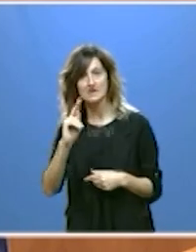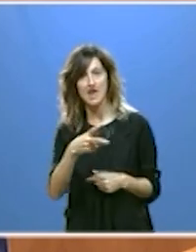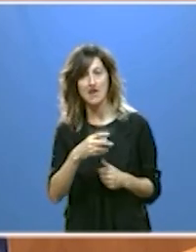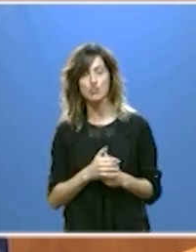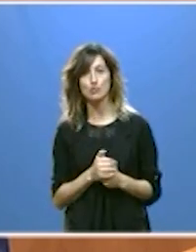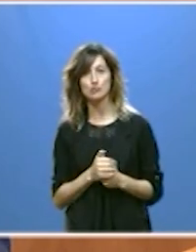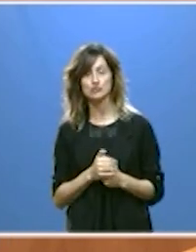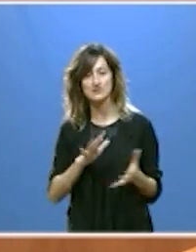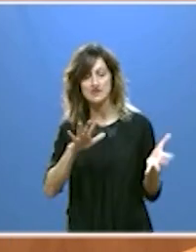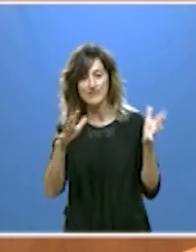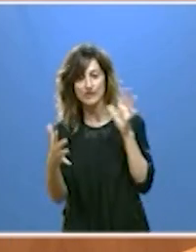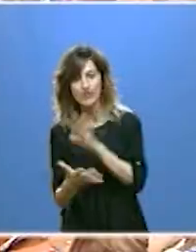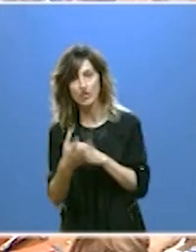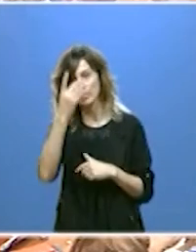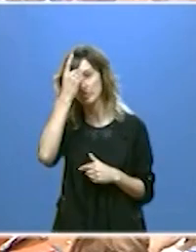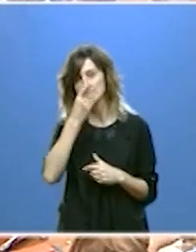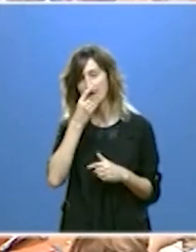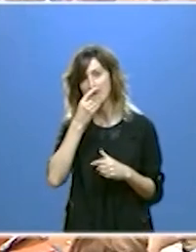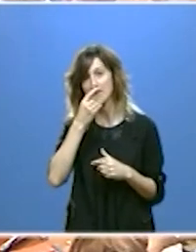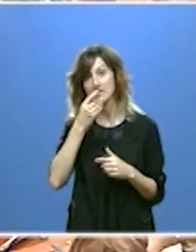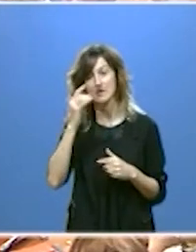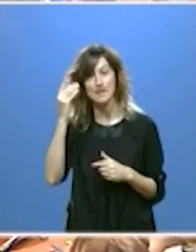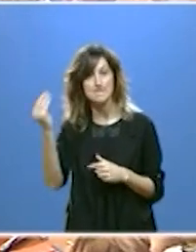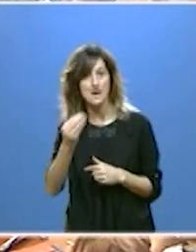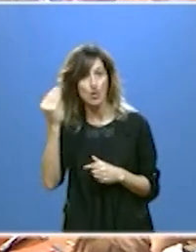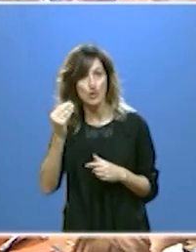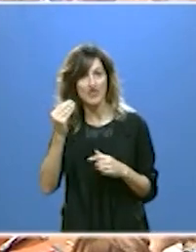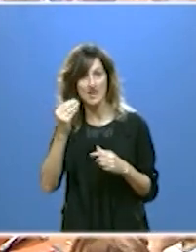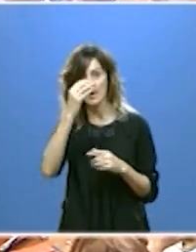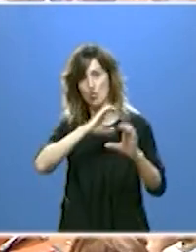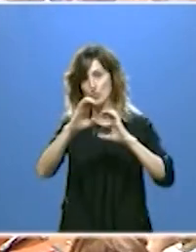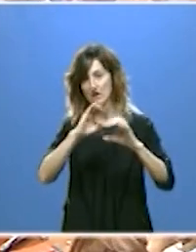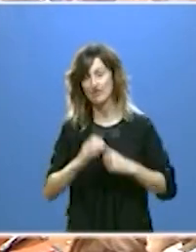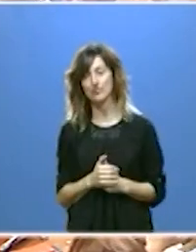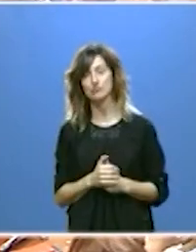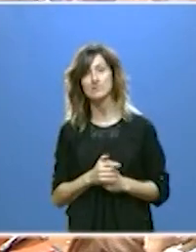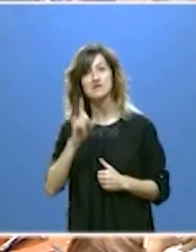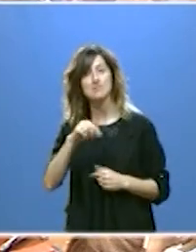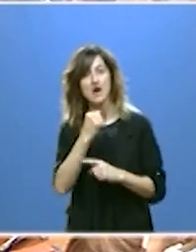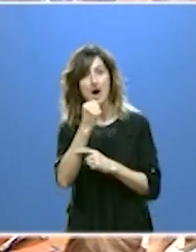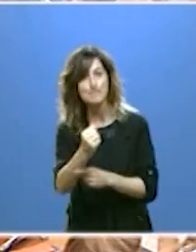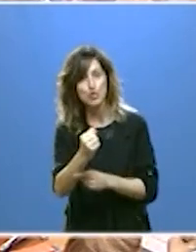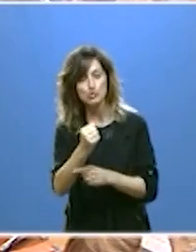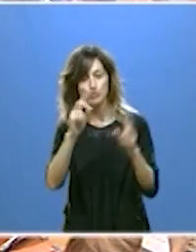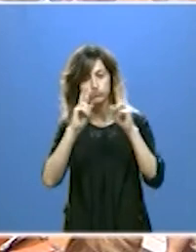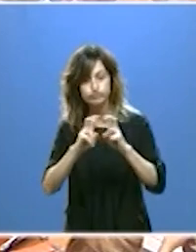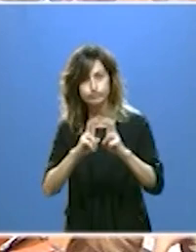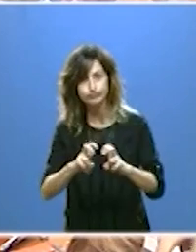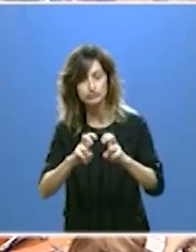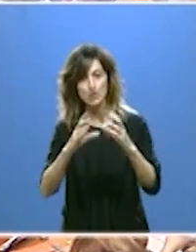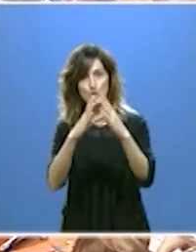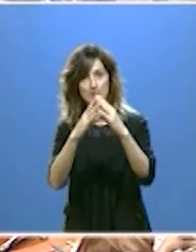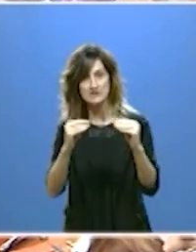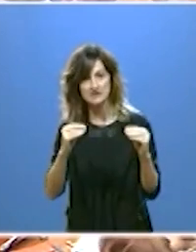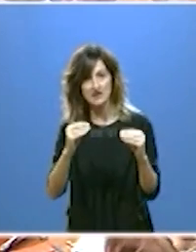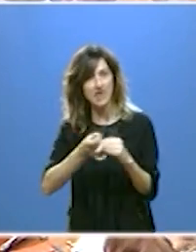en transformación digital y mejora de las telecomunicaciones. Y asimismo también reforzamos la investigación universitaria